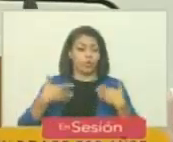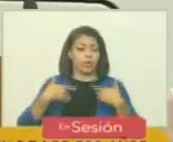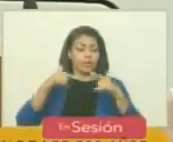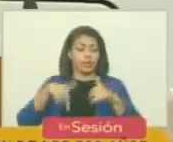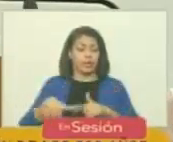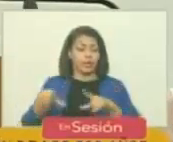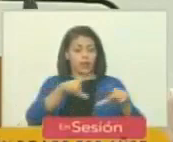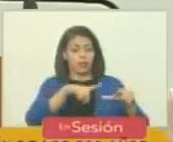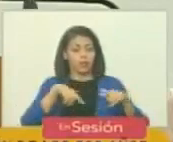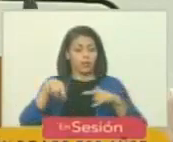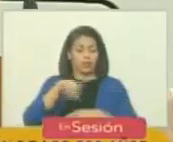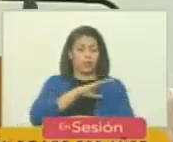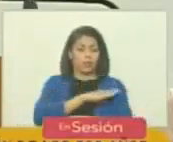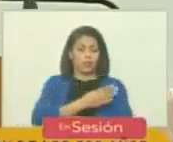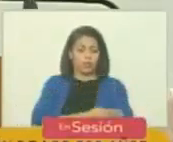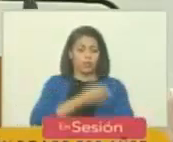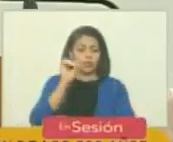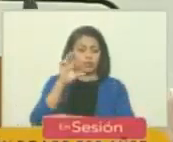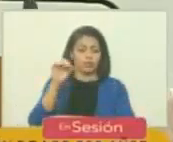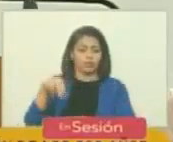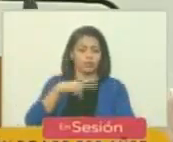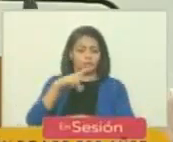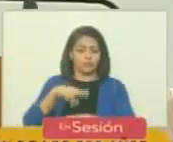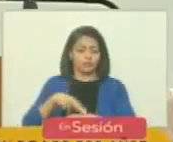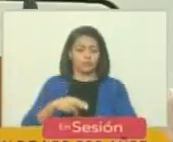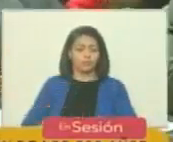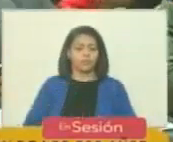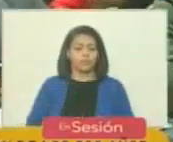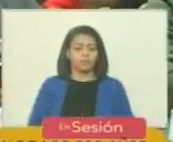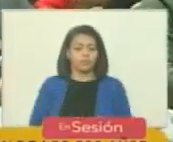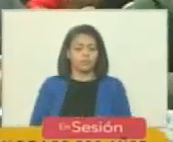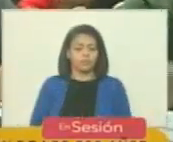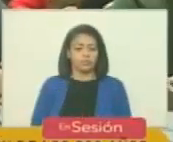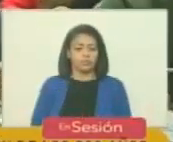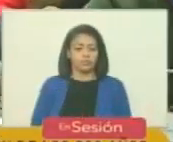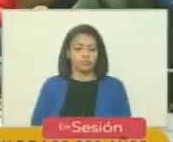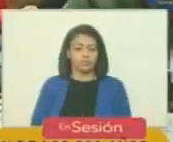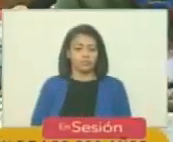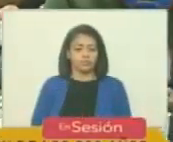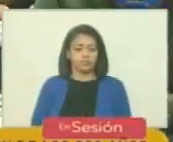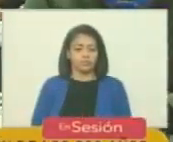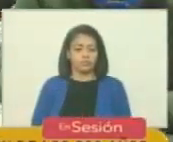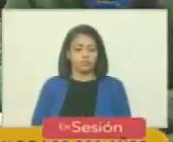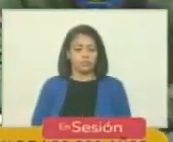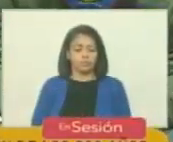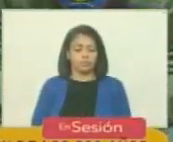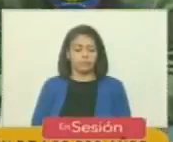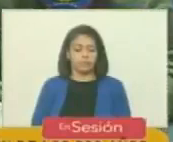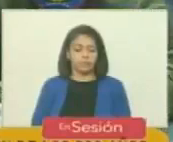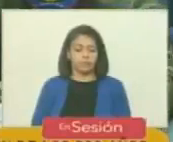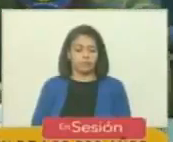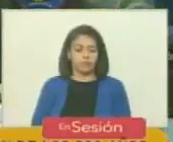sirva de sede al poder legislativo el Bolívar